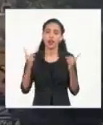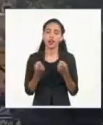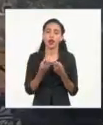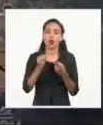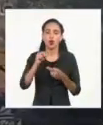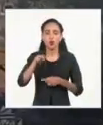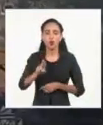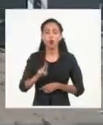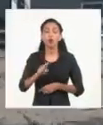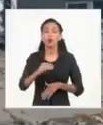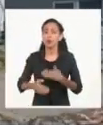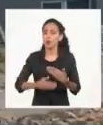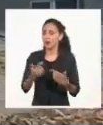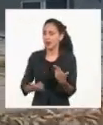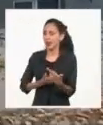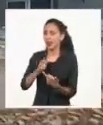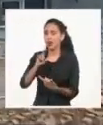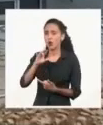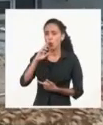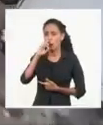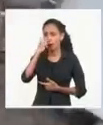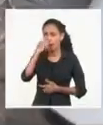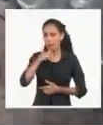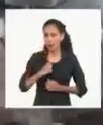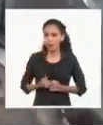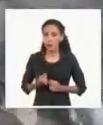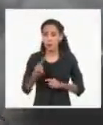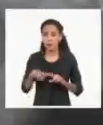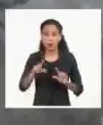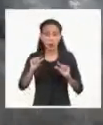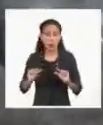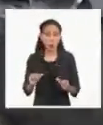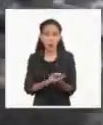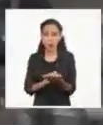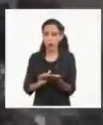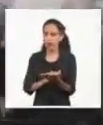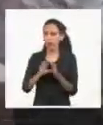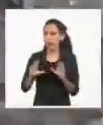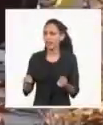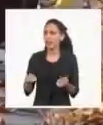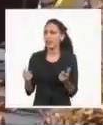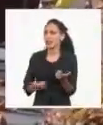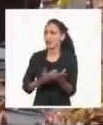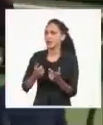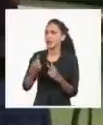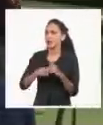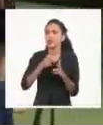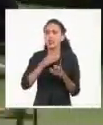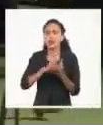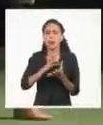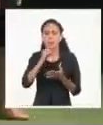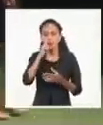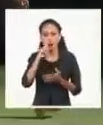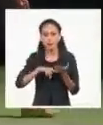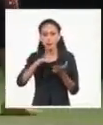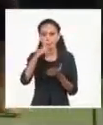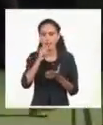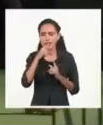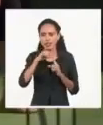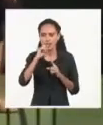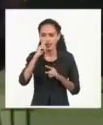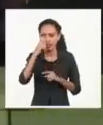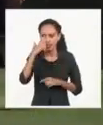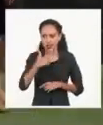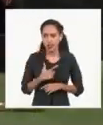fue el conflicto en Ucrania. Sin embargo, poco o nada se habló de las guerras en Yemen, Palestina, Siria y Libia. El